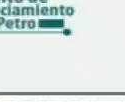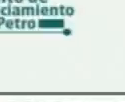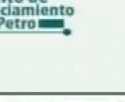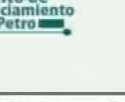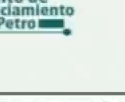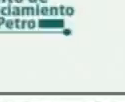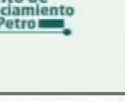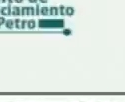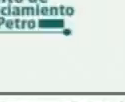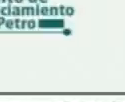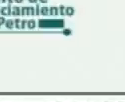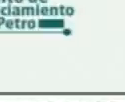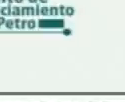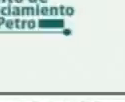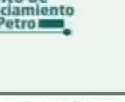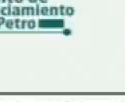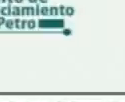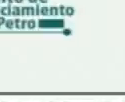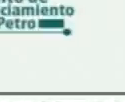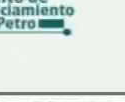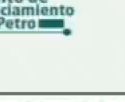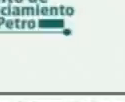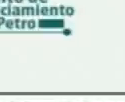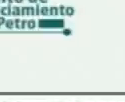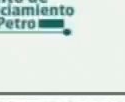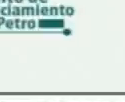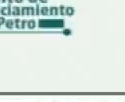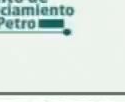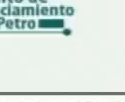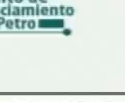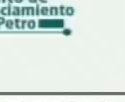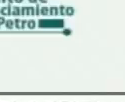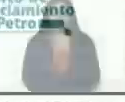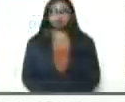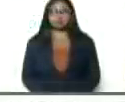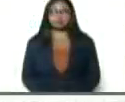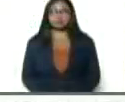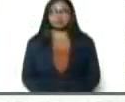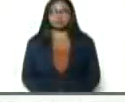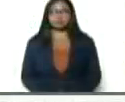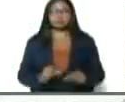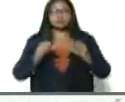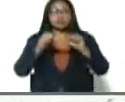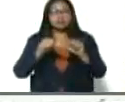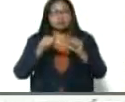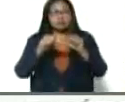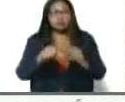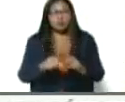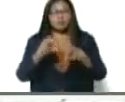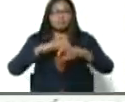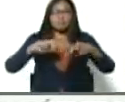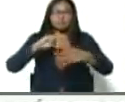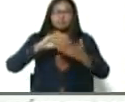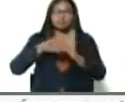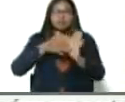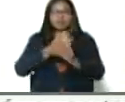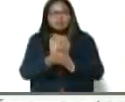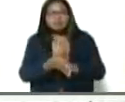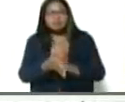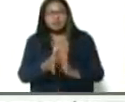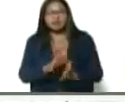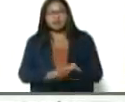Muy importante, reestructuración del Instituto Nacional de Investigaciones Agrícolas y Linía a fin de garantizar